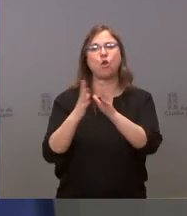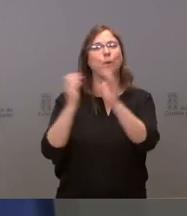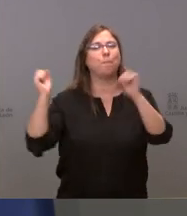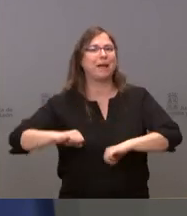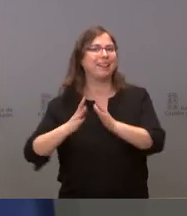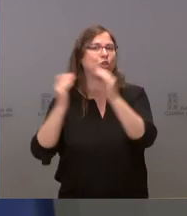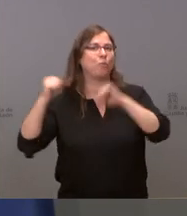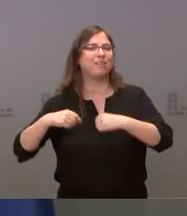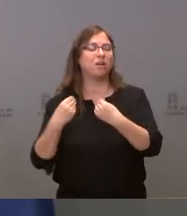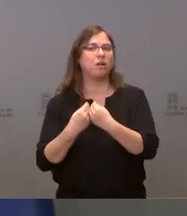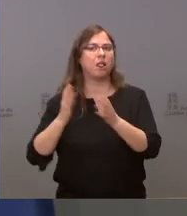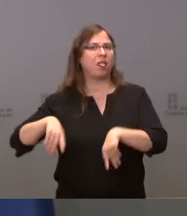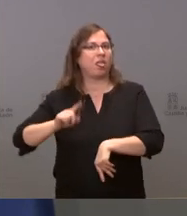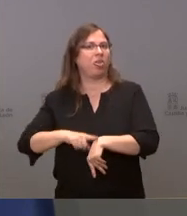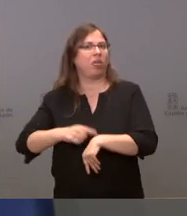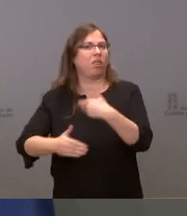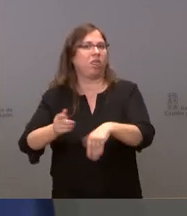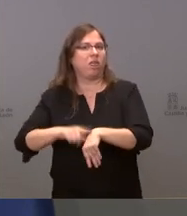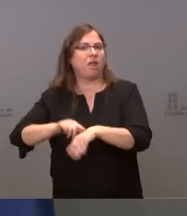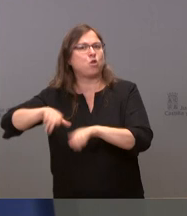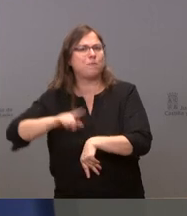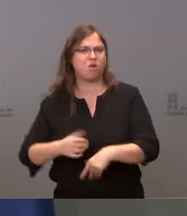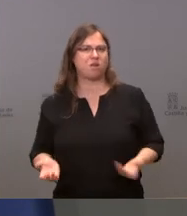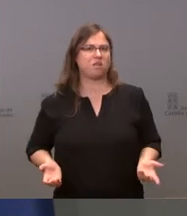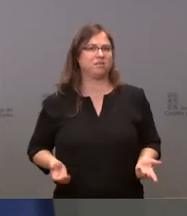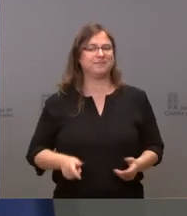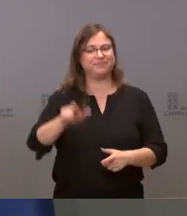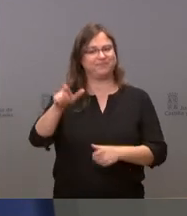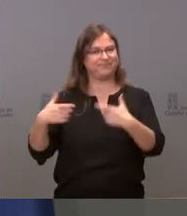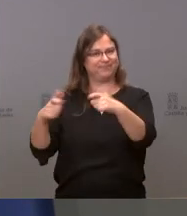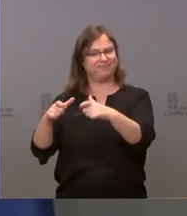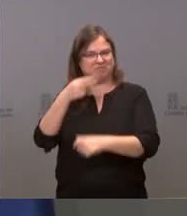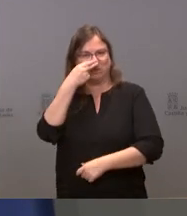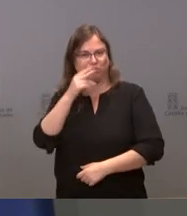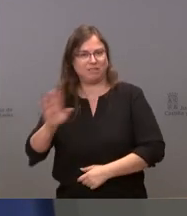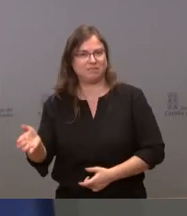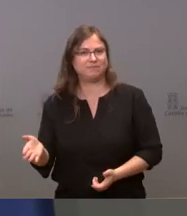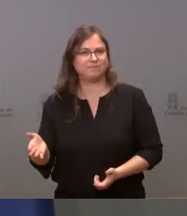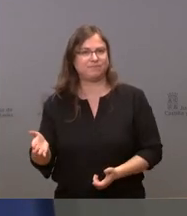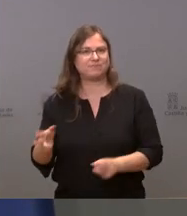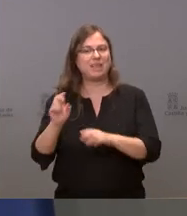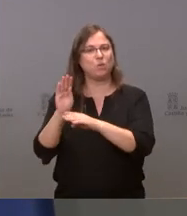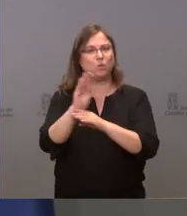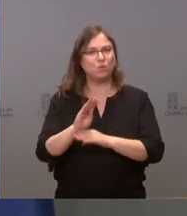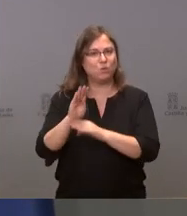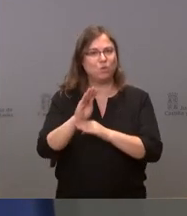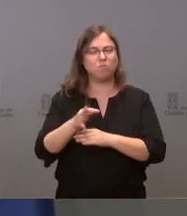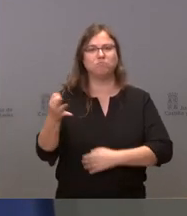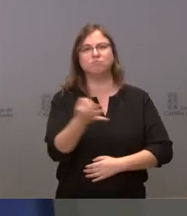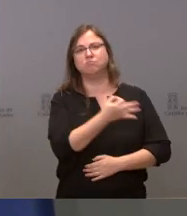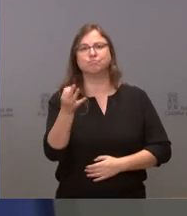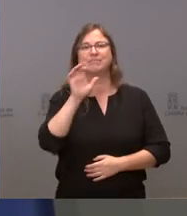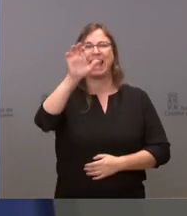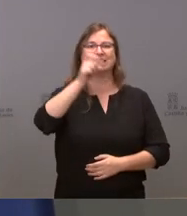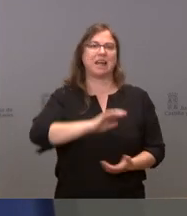a última hora con la gente que menos interés tiene en mantener el correcto funcionamiento del Estado.